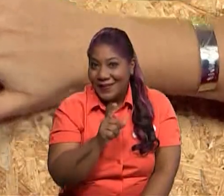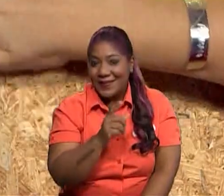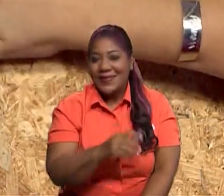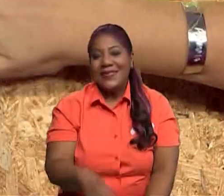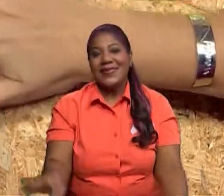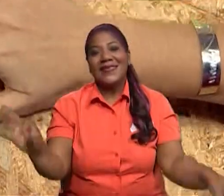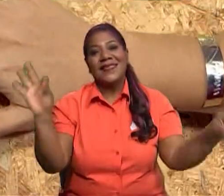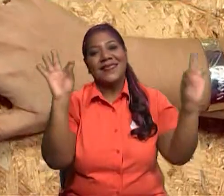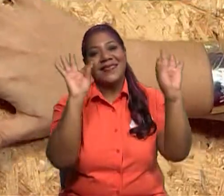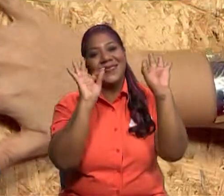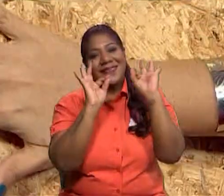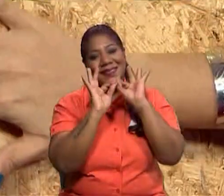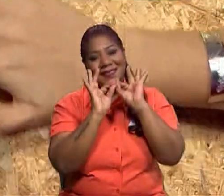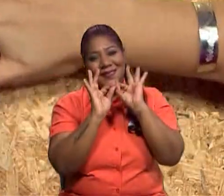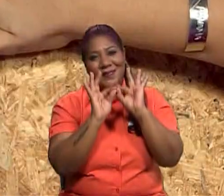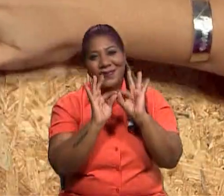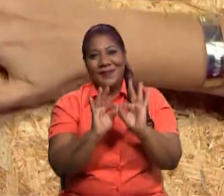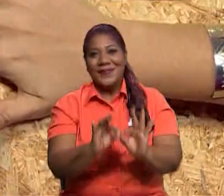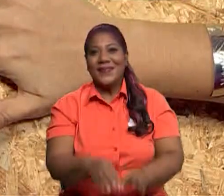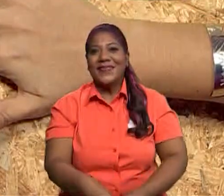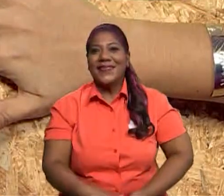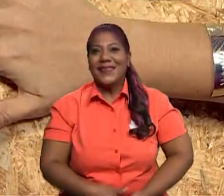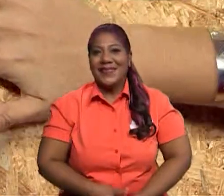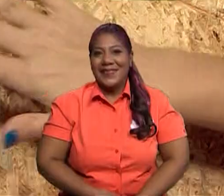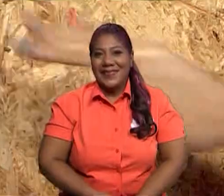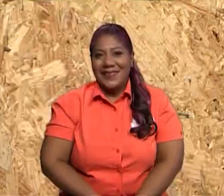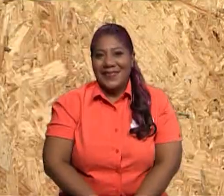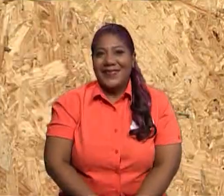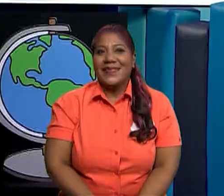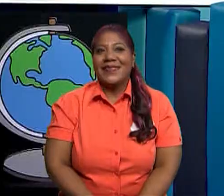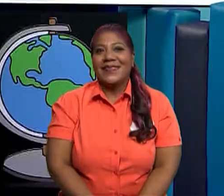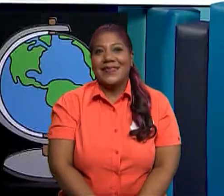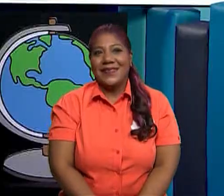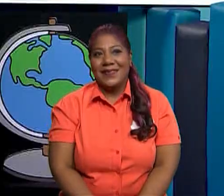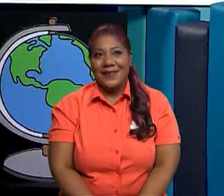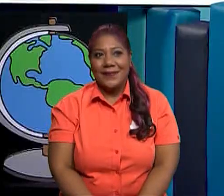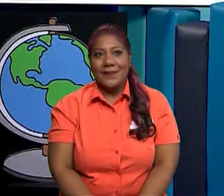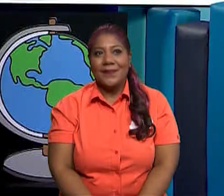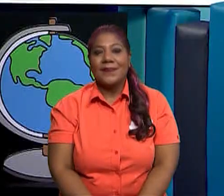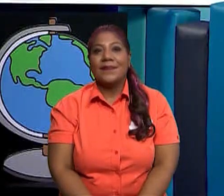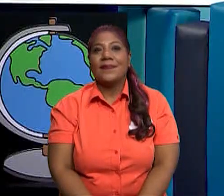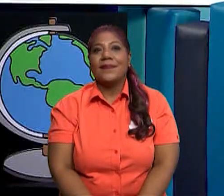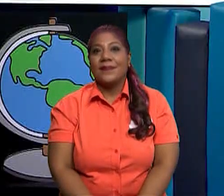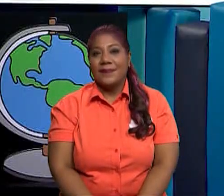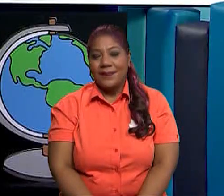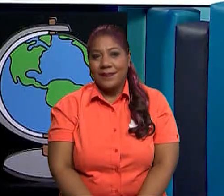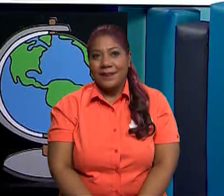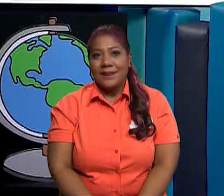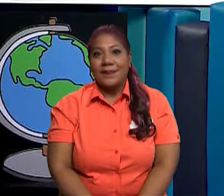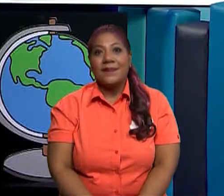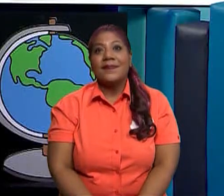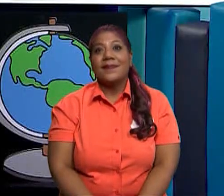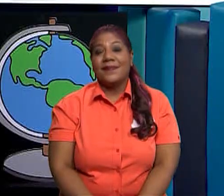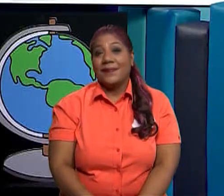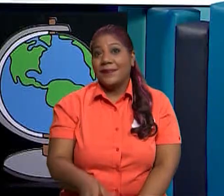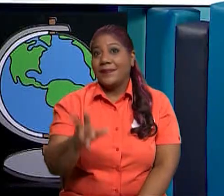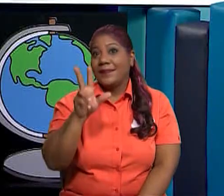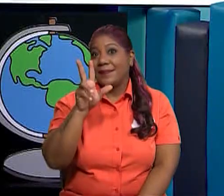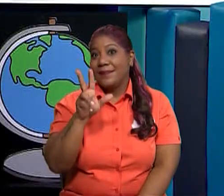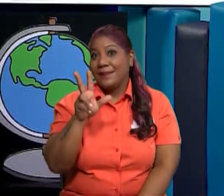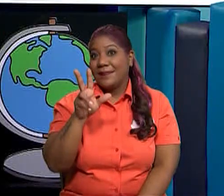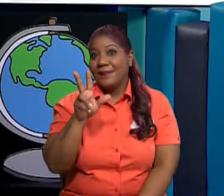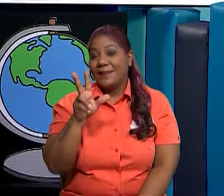expositivo tiene dos párrafos en la introducción. Luego, vámonos al